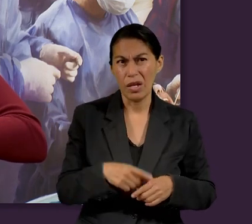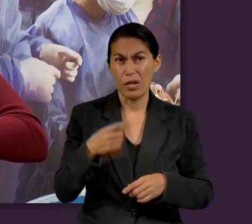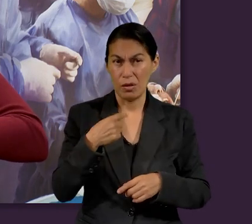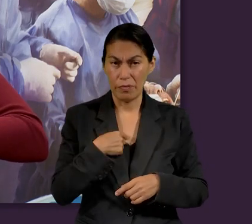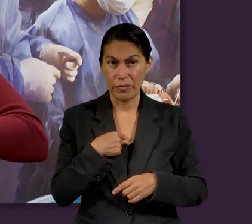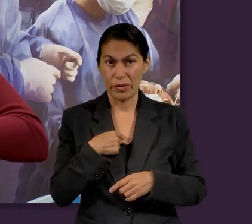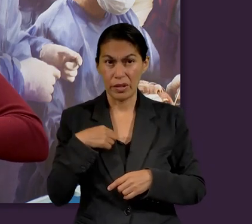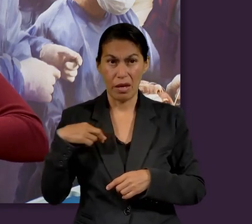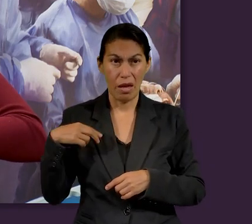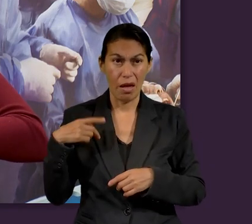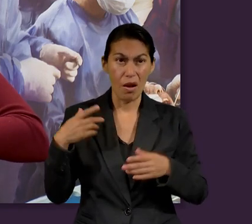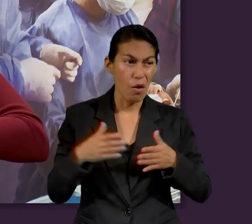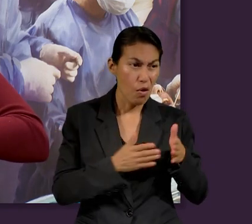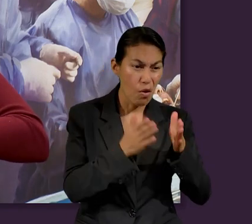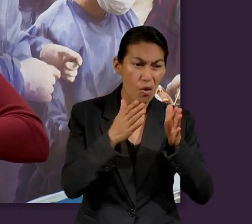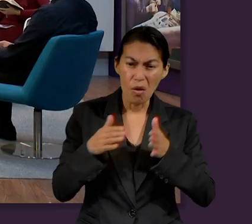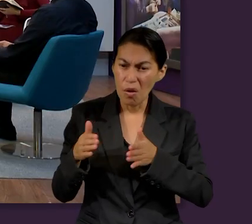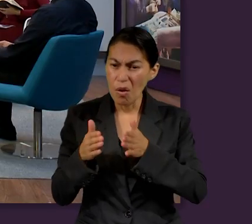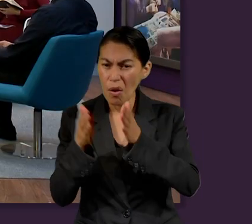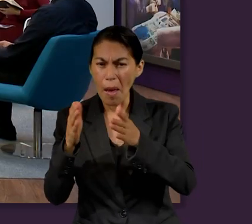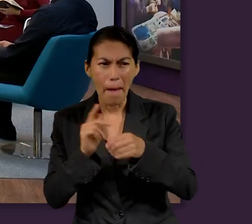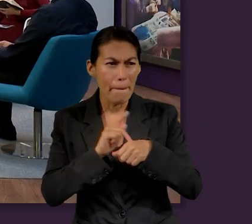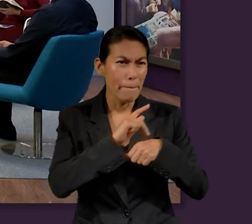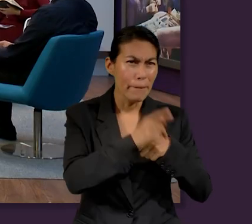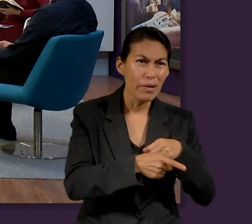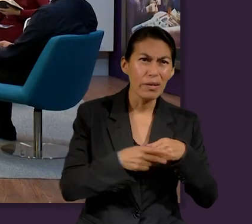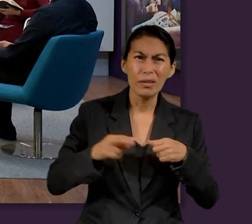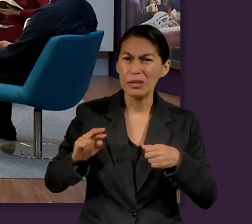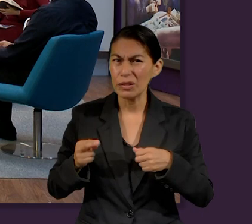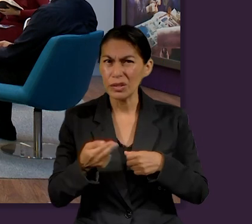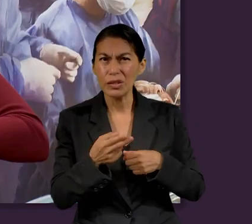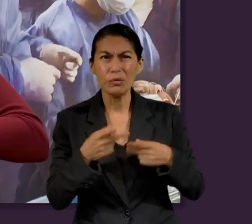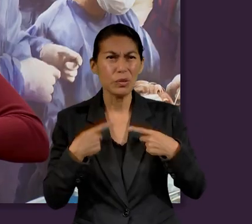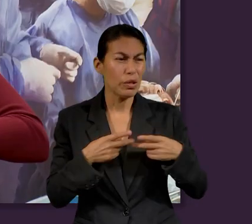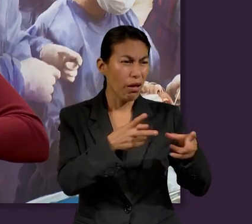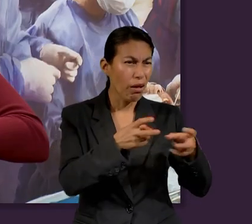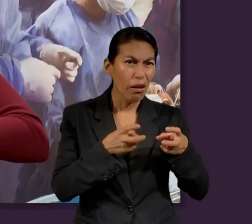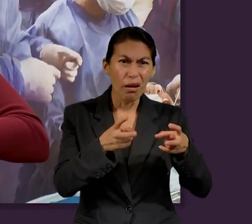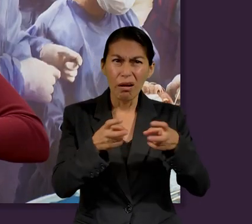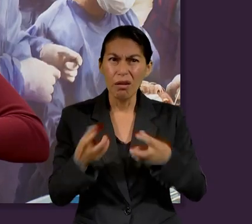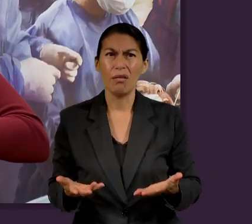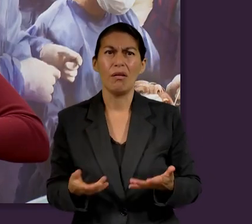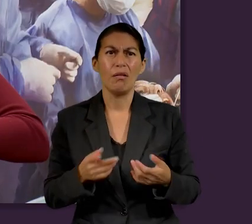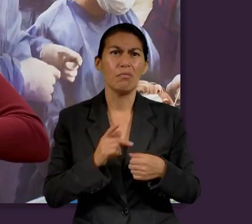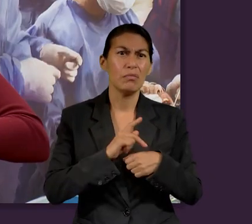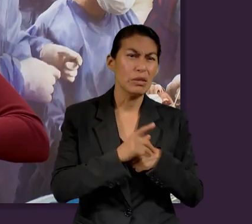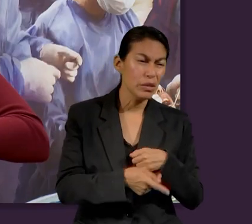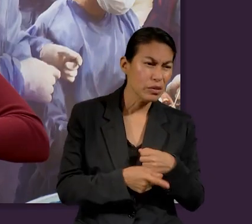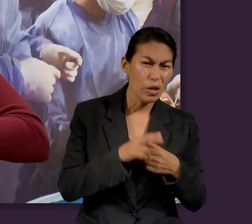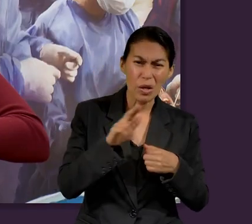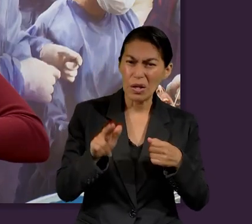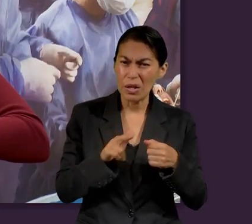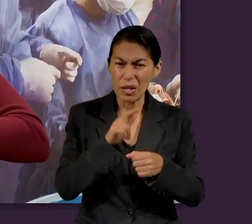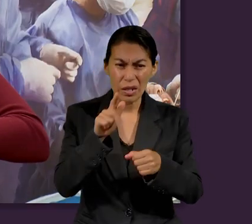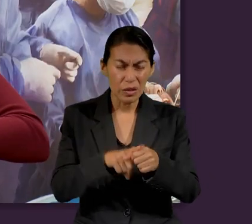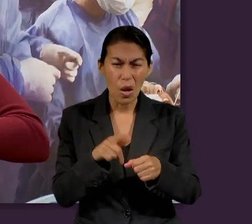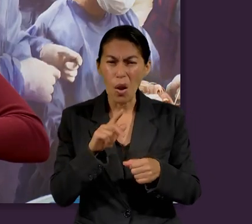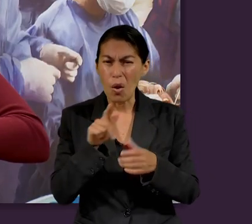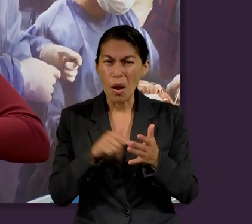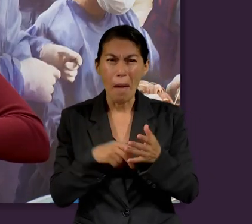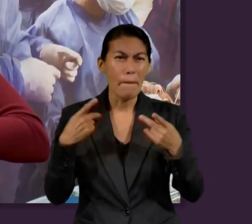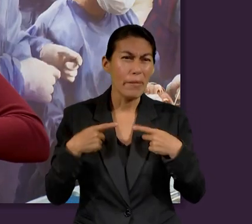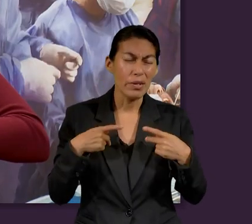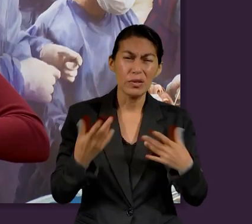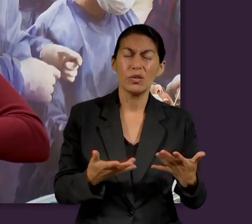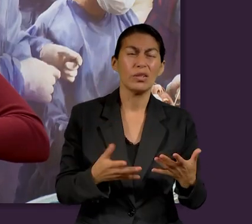en caminos muchas veces, en peligros de ríos, peligros de ladrones, peligros de los de mi nación, peligros de los gentiles,